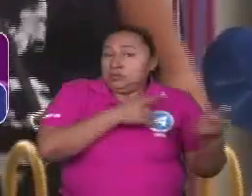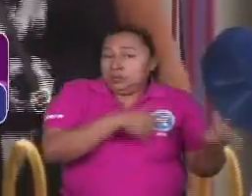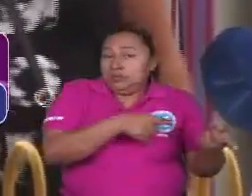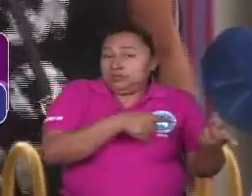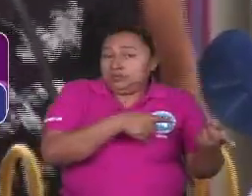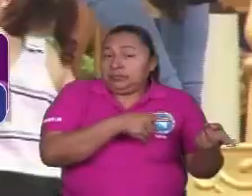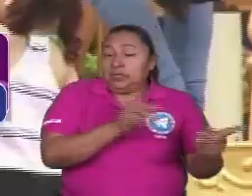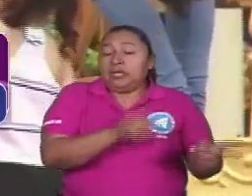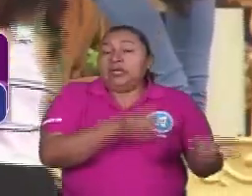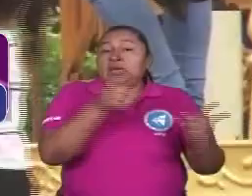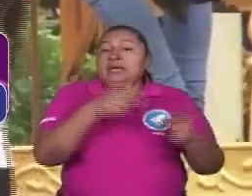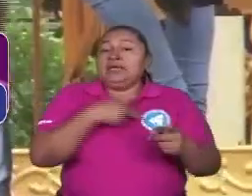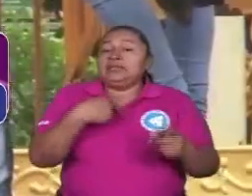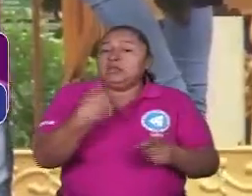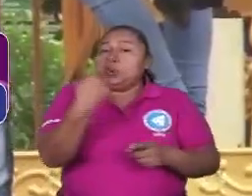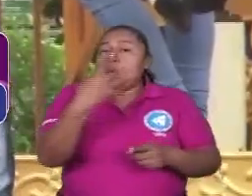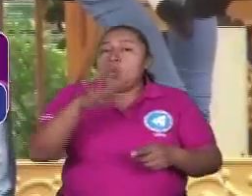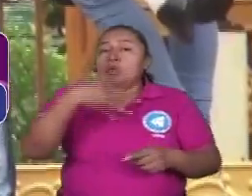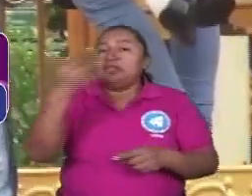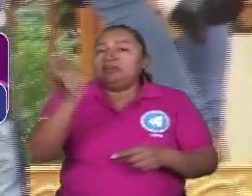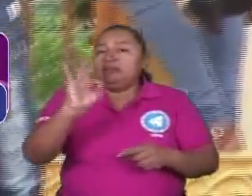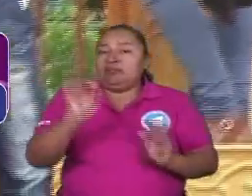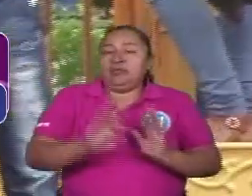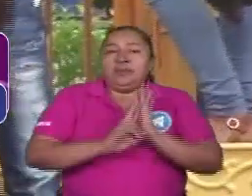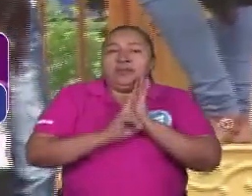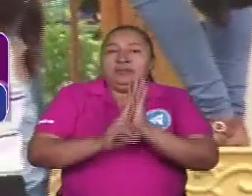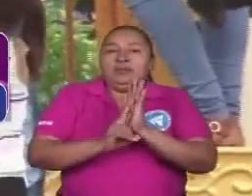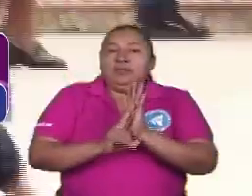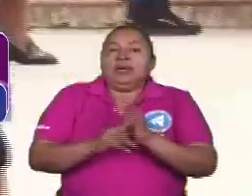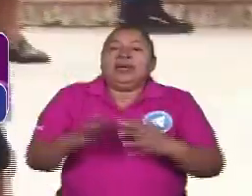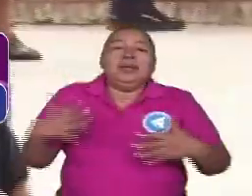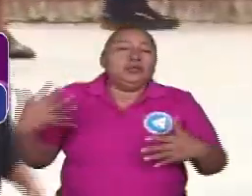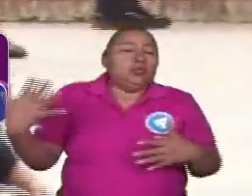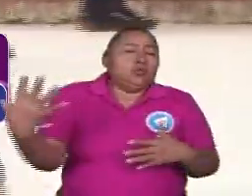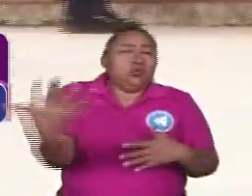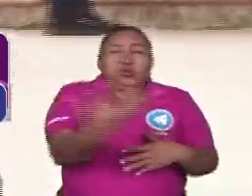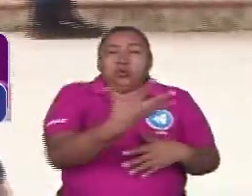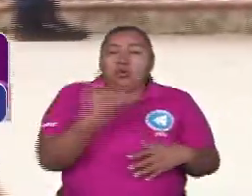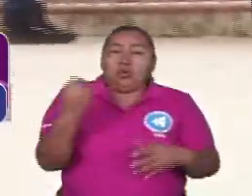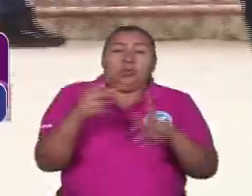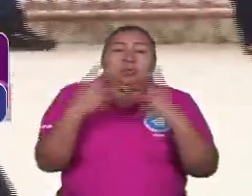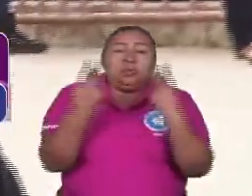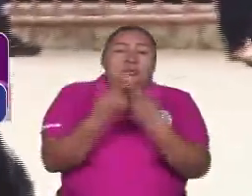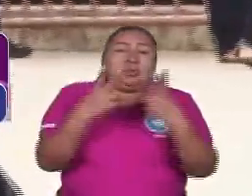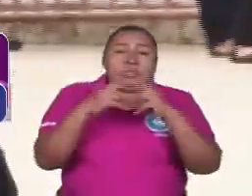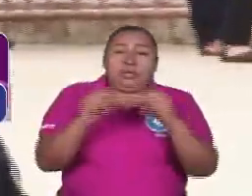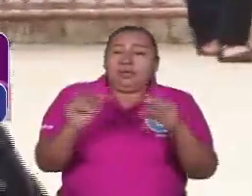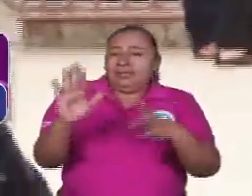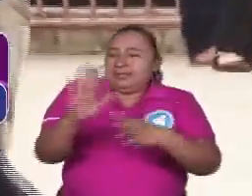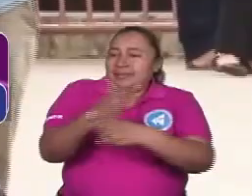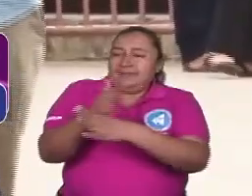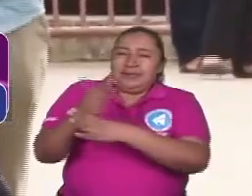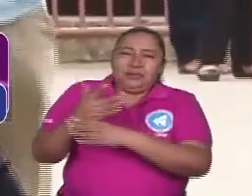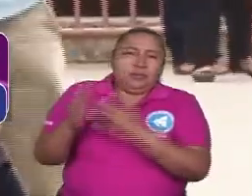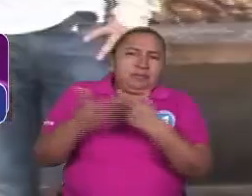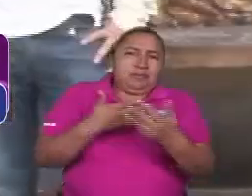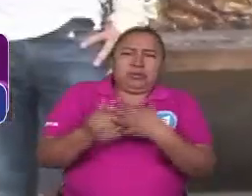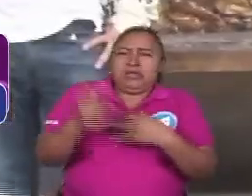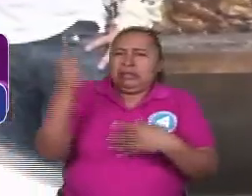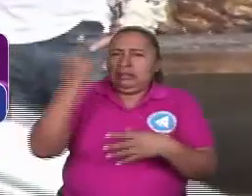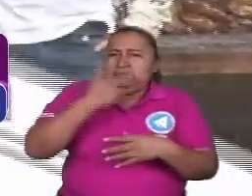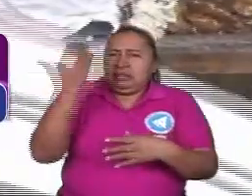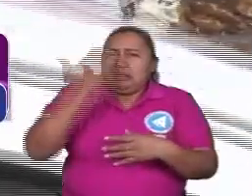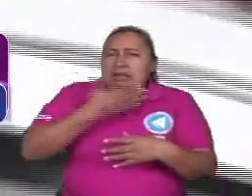y hacer un modelo que respondía, ¿me entendés?, a toda la población de Nicaragua sin distingos, de raza, religión,